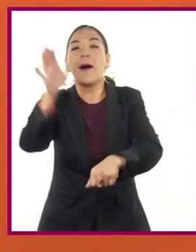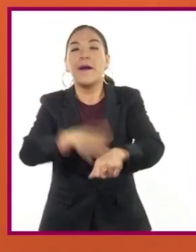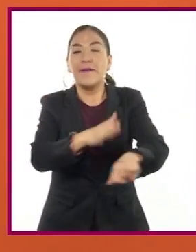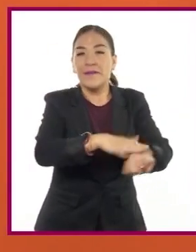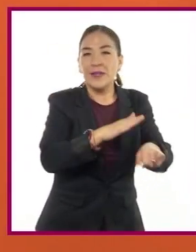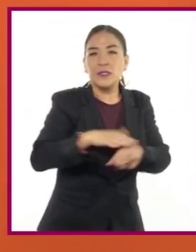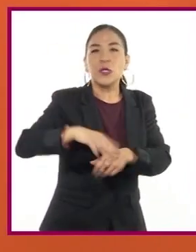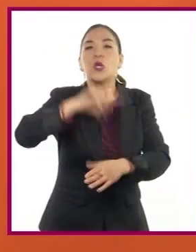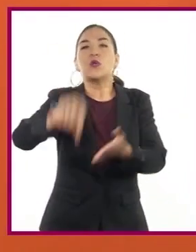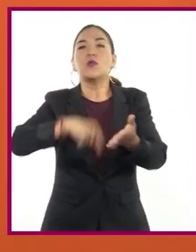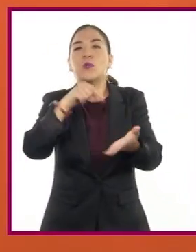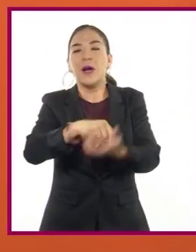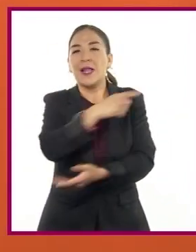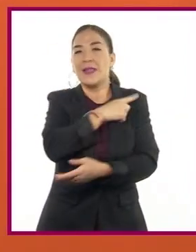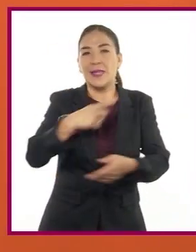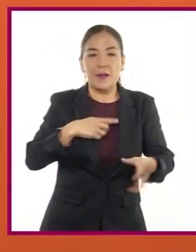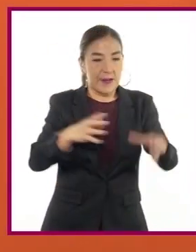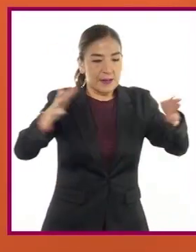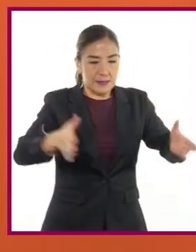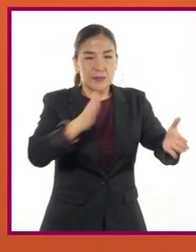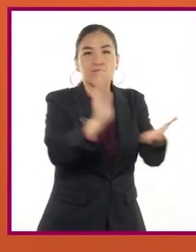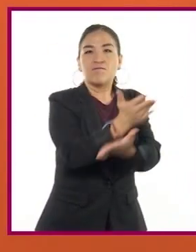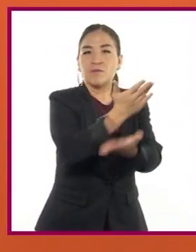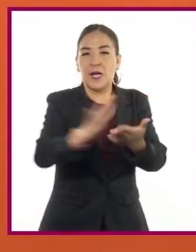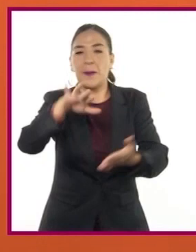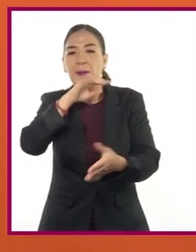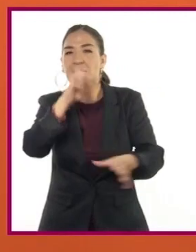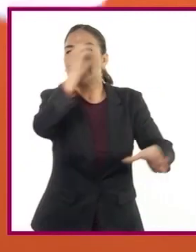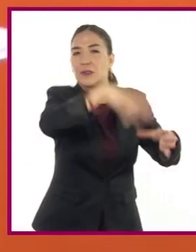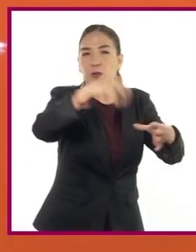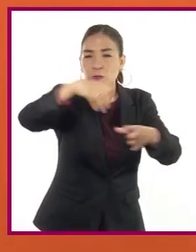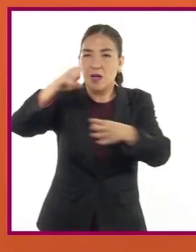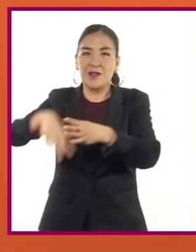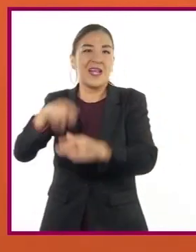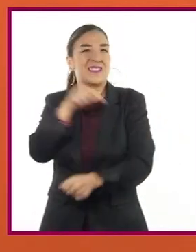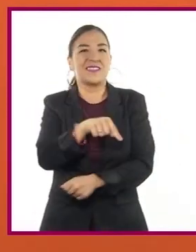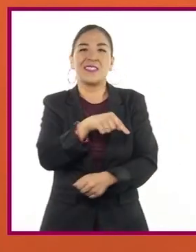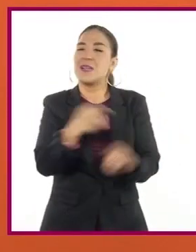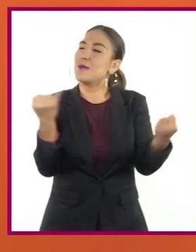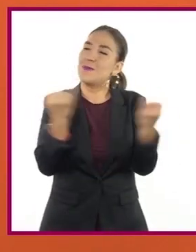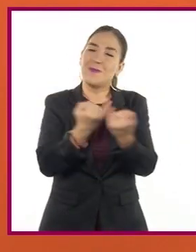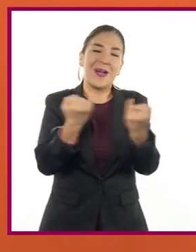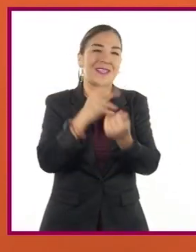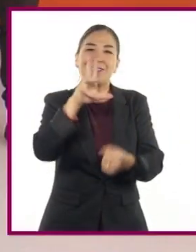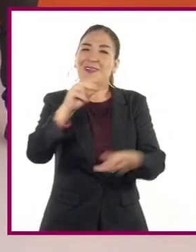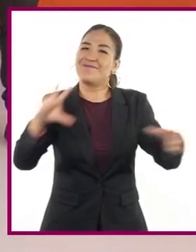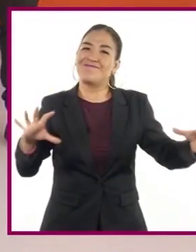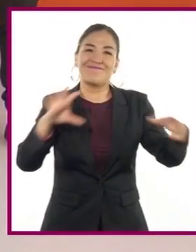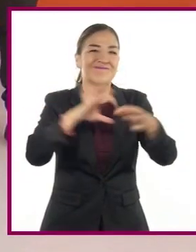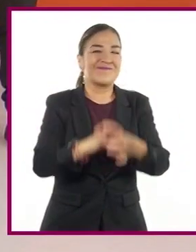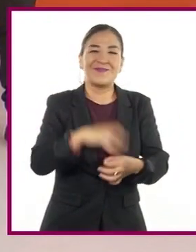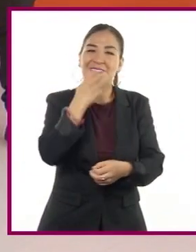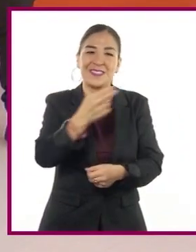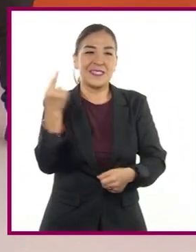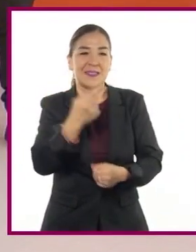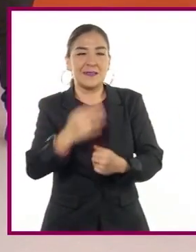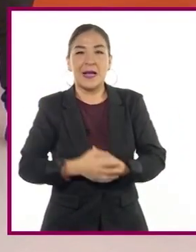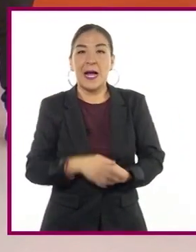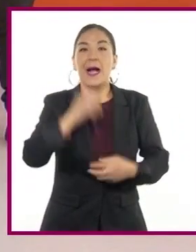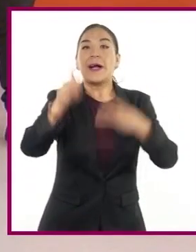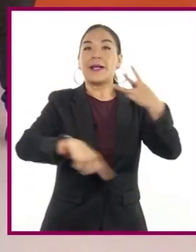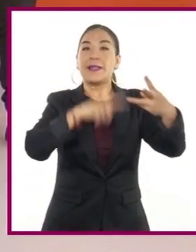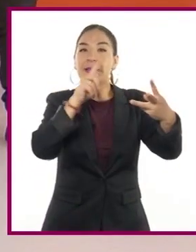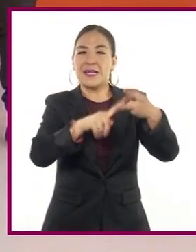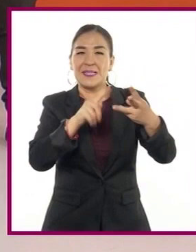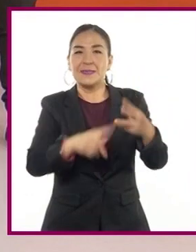lugar donde se deben colocar los desperdicios. Tampoco se relaciona con la necesidad. En la propuesta 3,